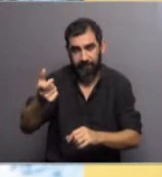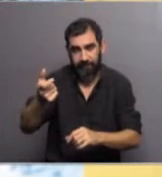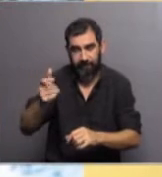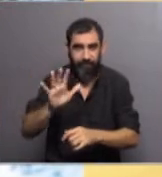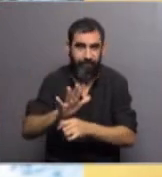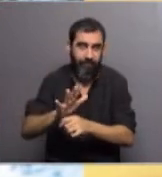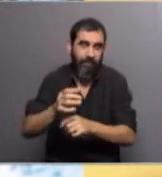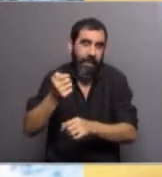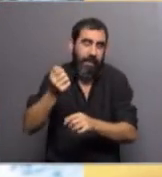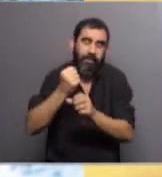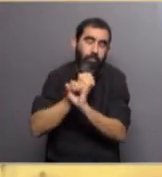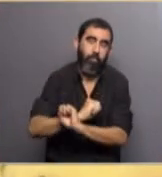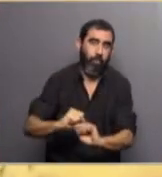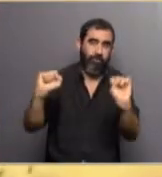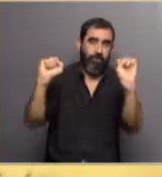misión imposible.